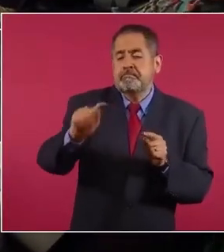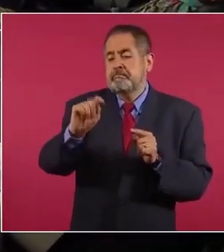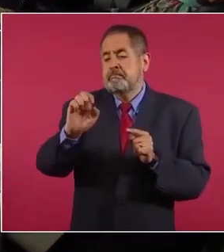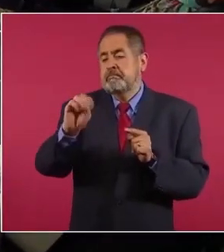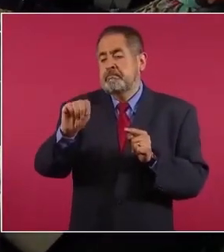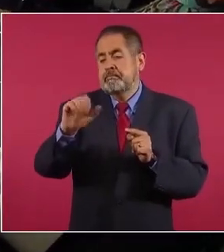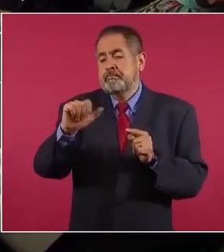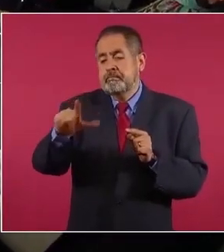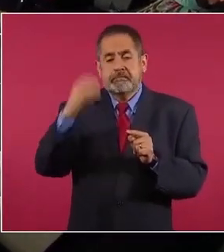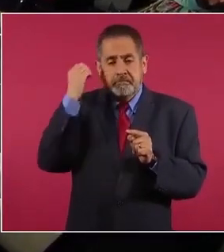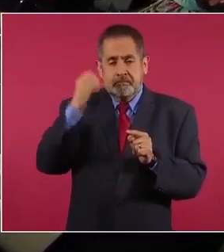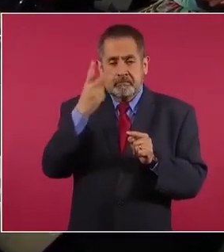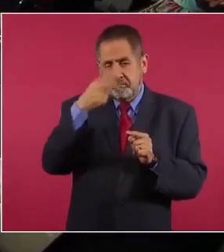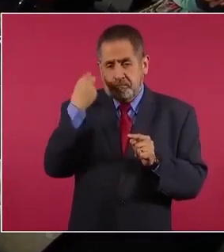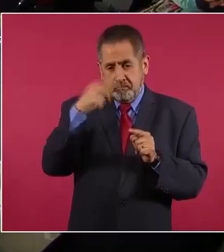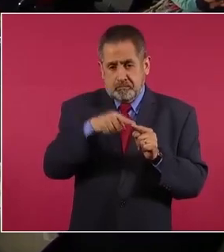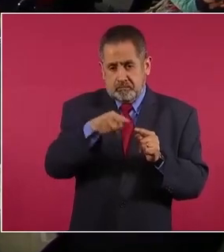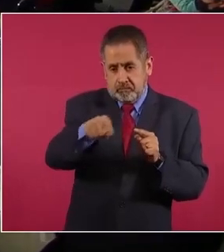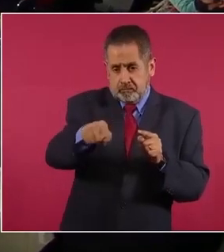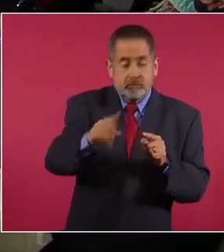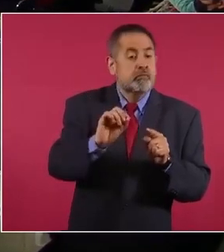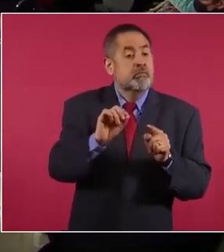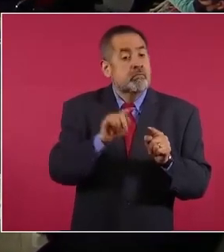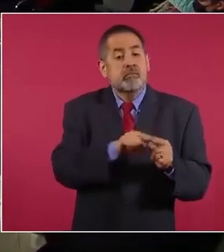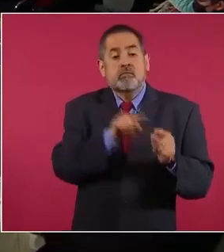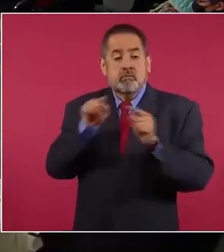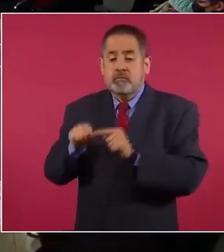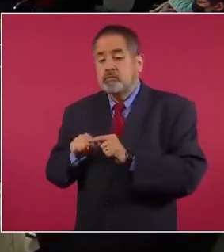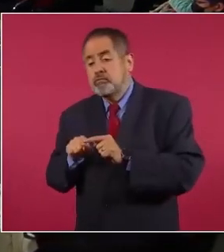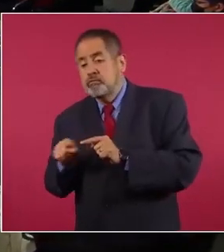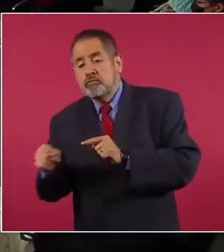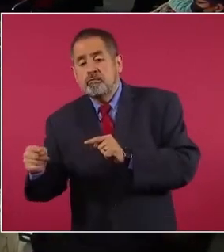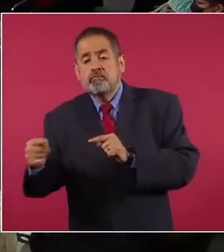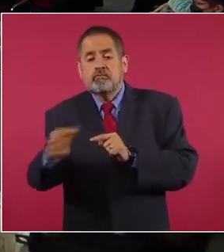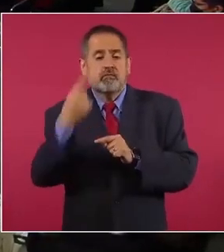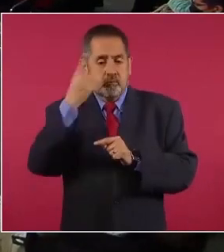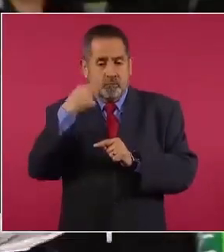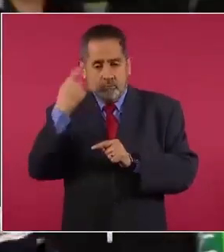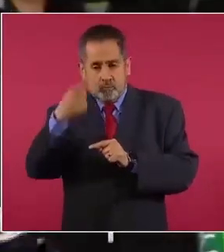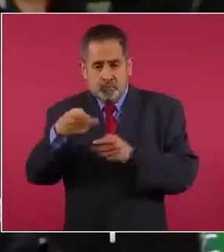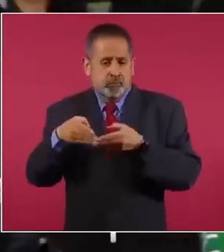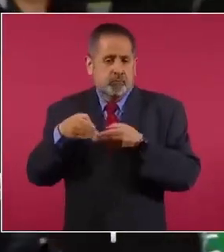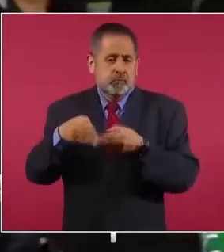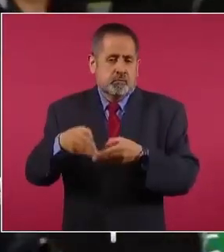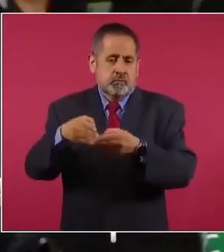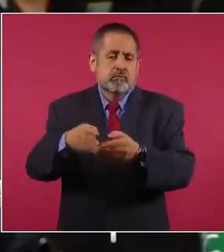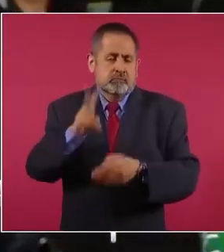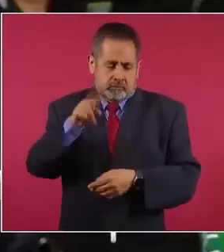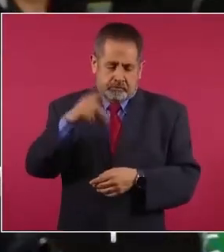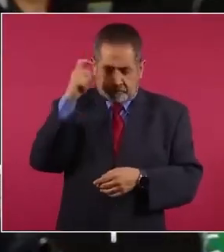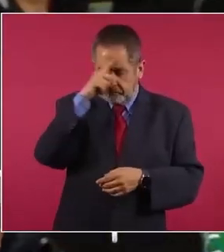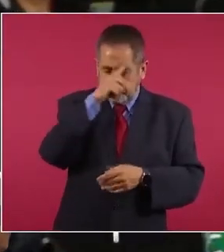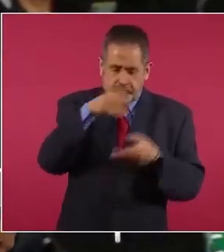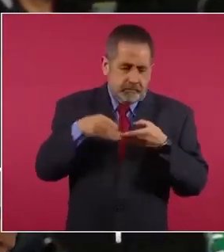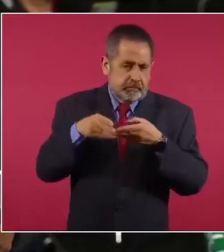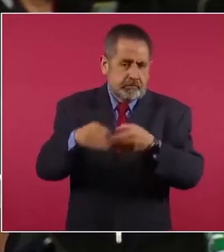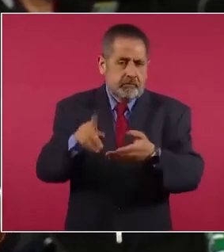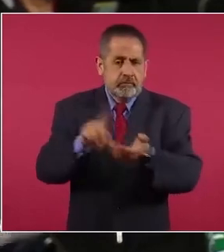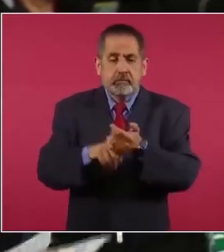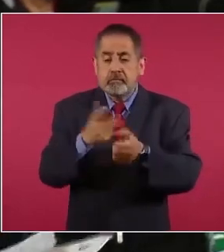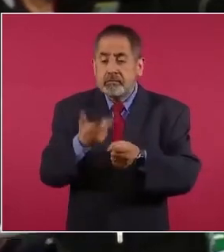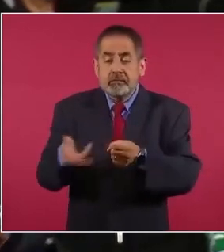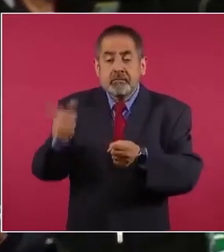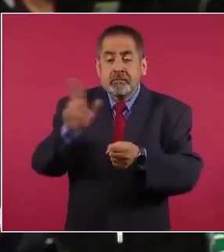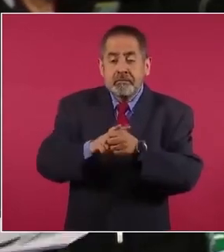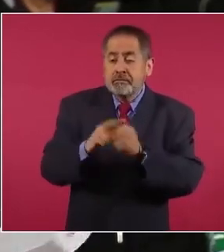o una hora de otro extremo para llegar a esta comunidad es una de las complicaciones incluso el hospital